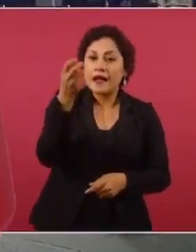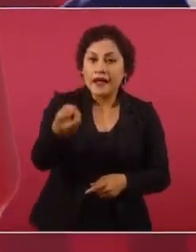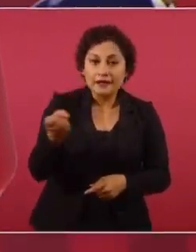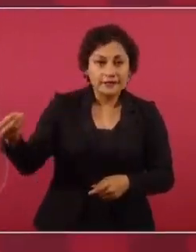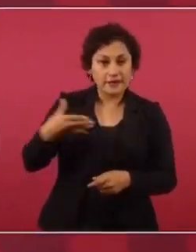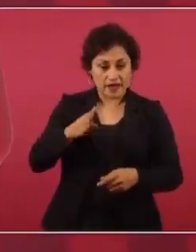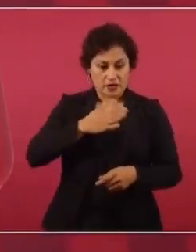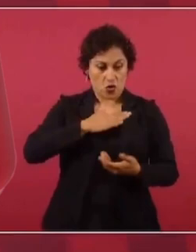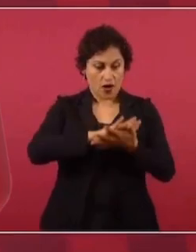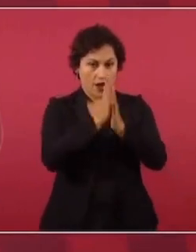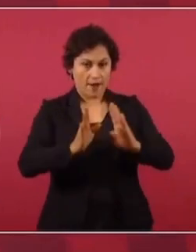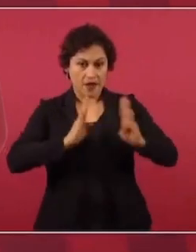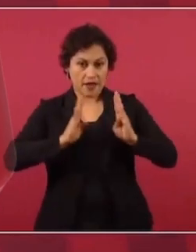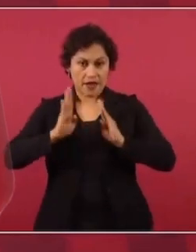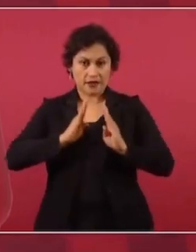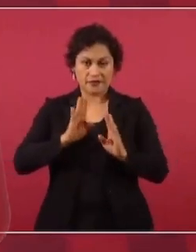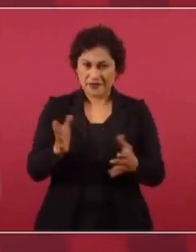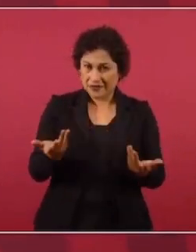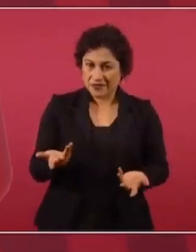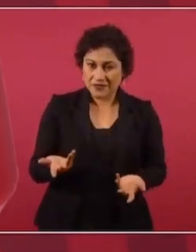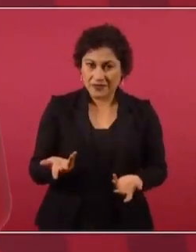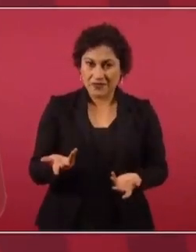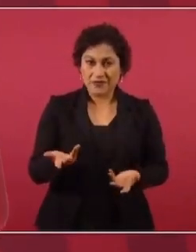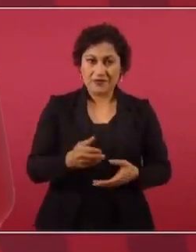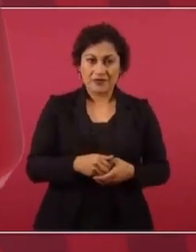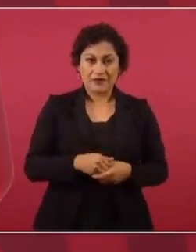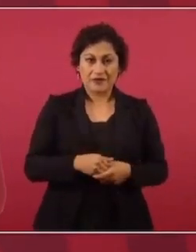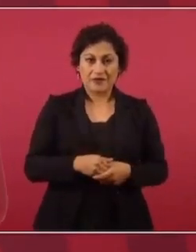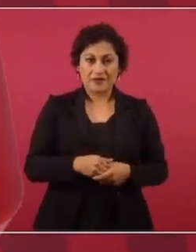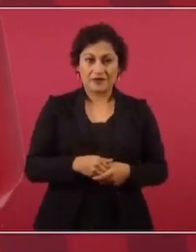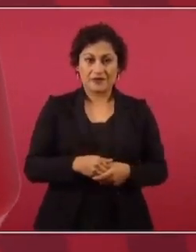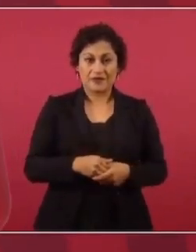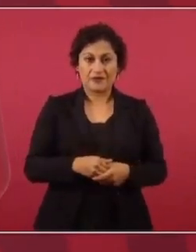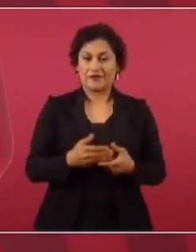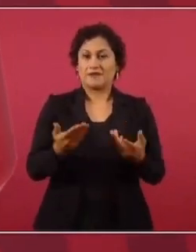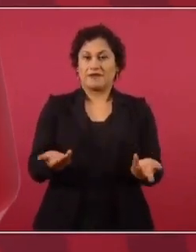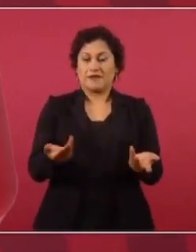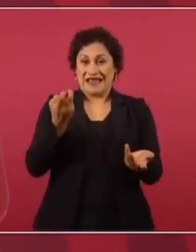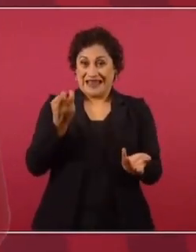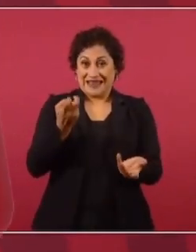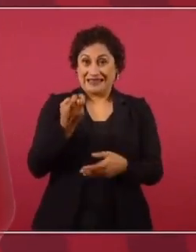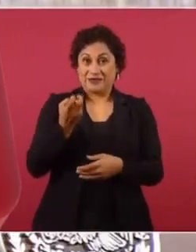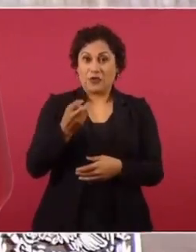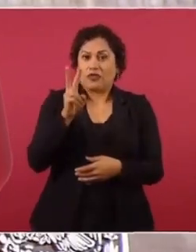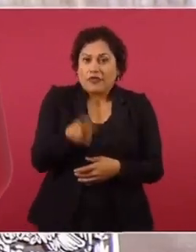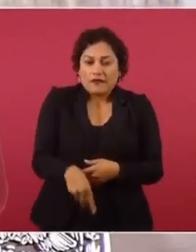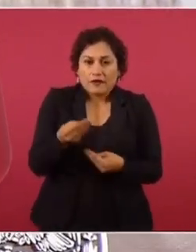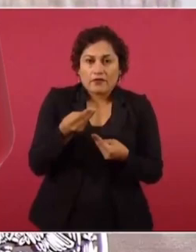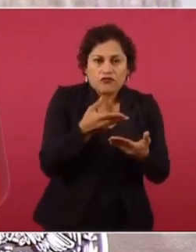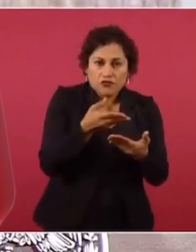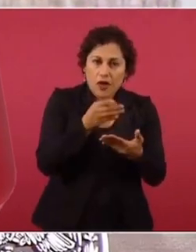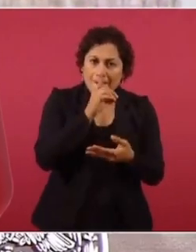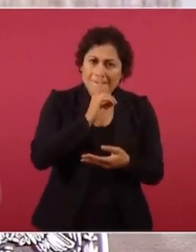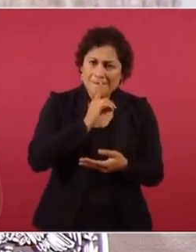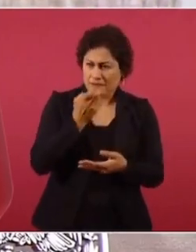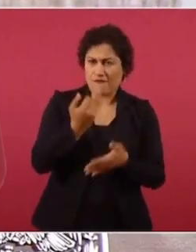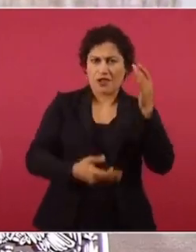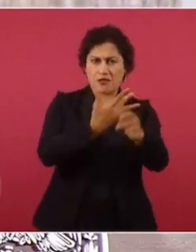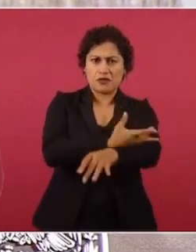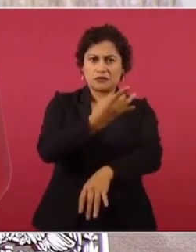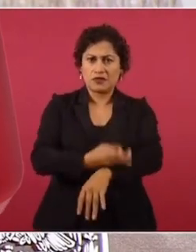militarismo. Sí, mencionaba él que... El militarismo, o sea, es en general un acto de deshonestidad de su parte.